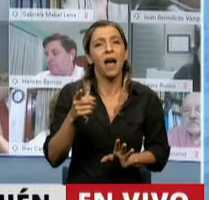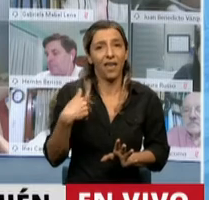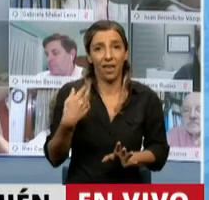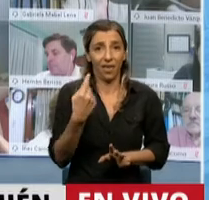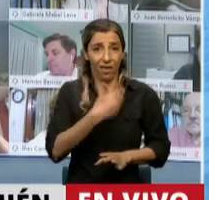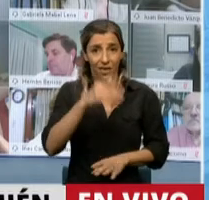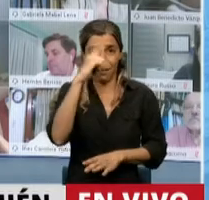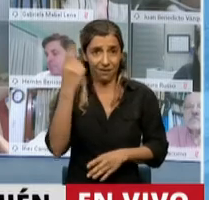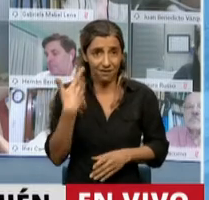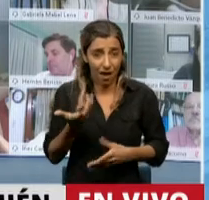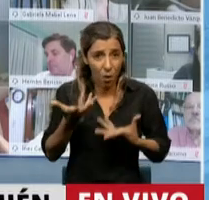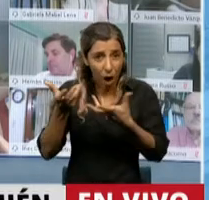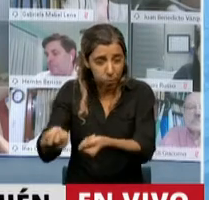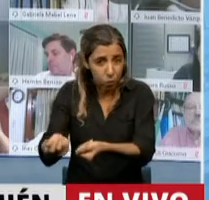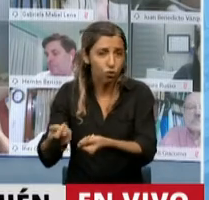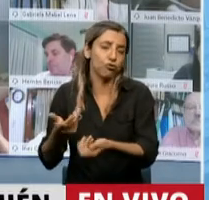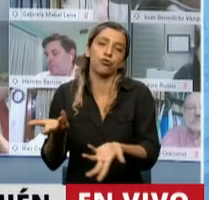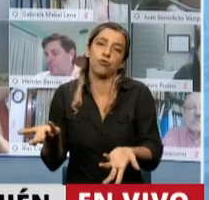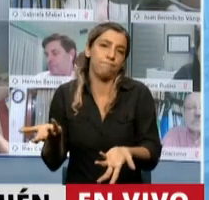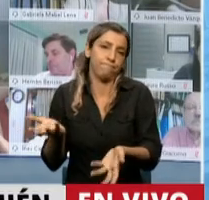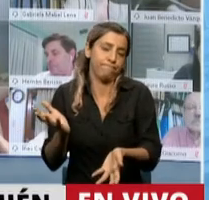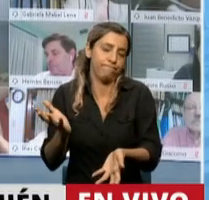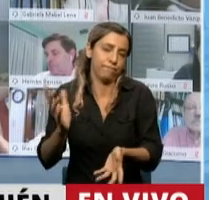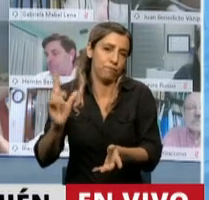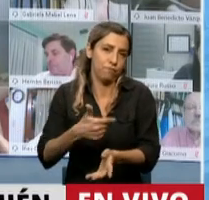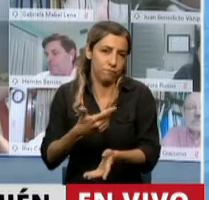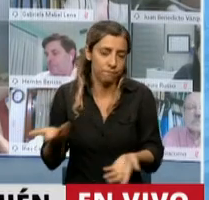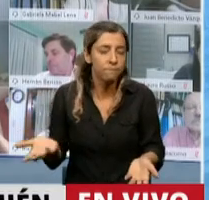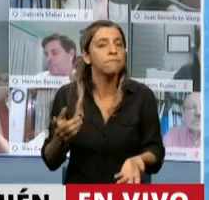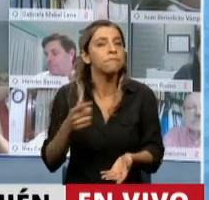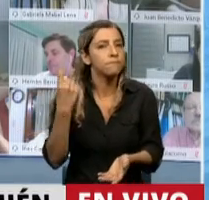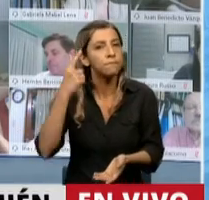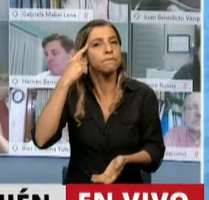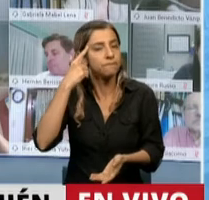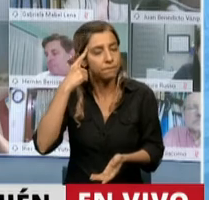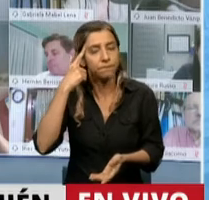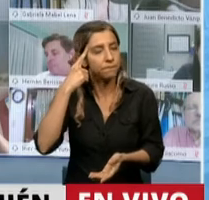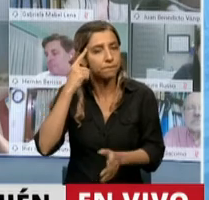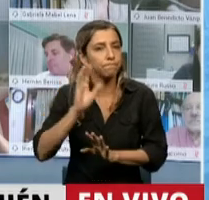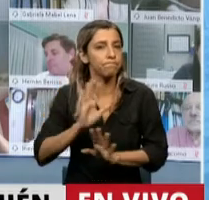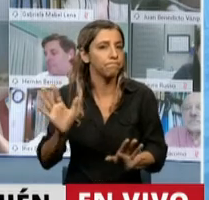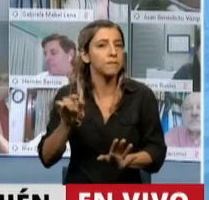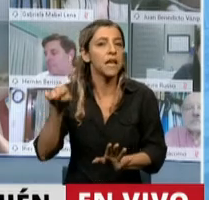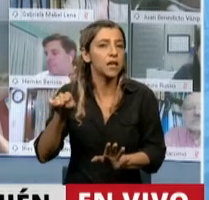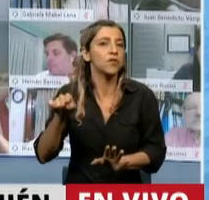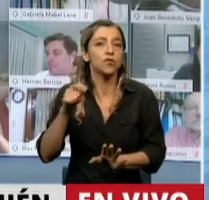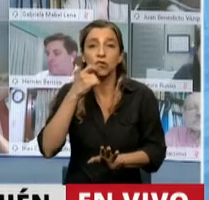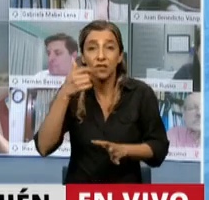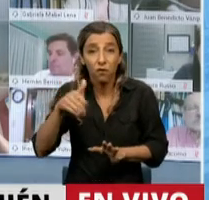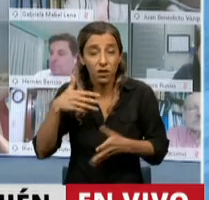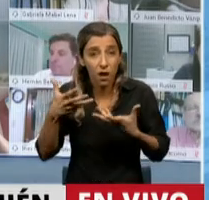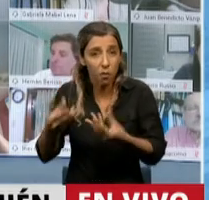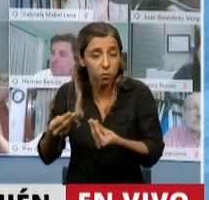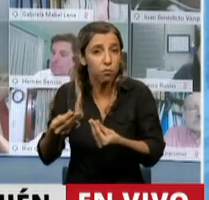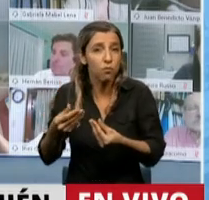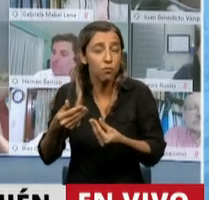constituye un incentivo perverso que amplifica sus efectos nocivos. Y